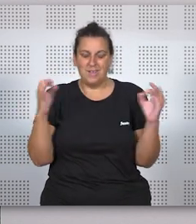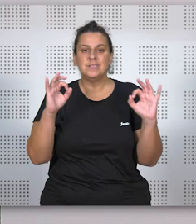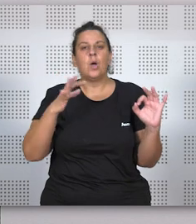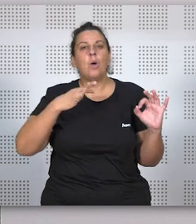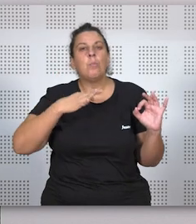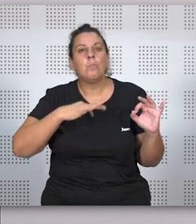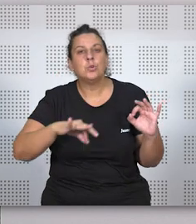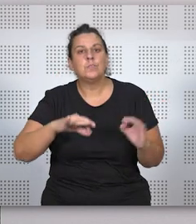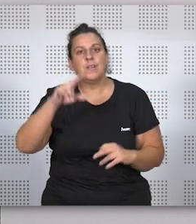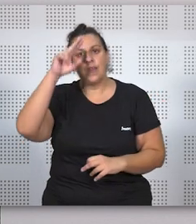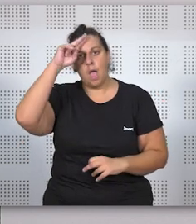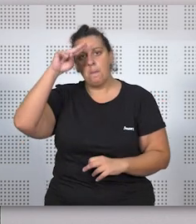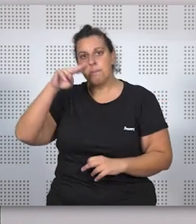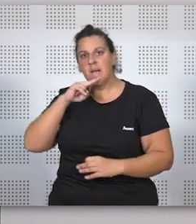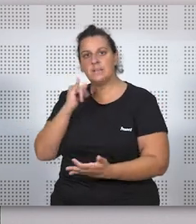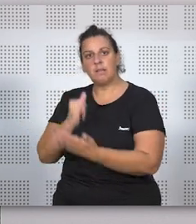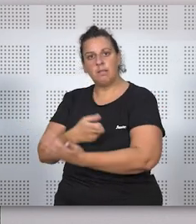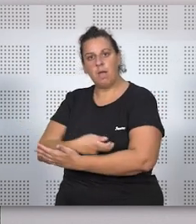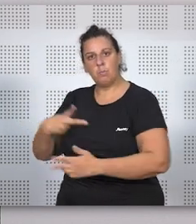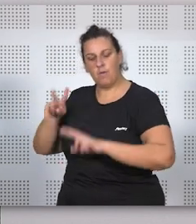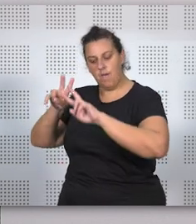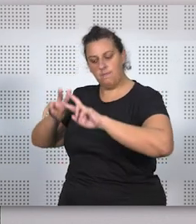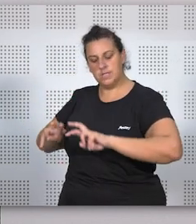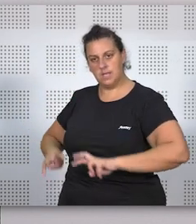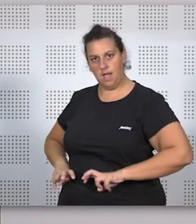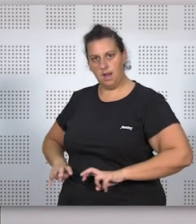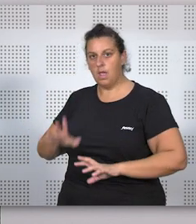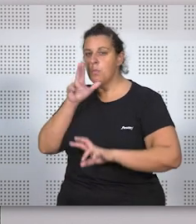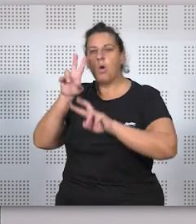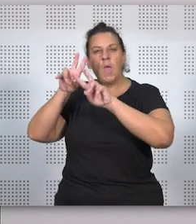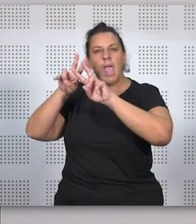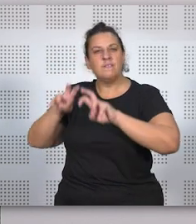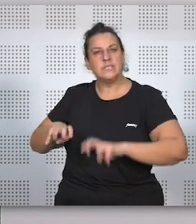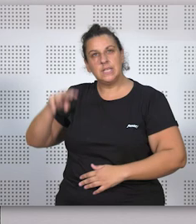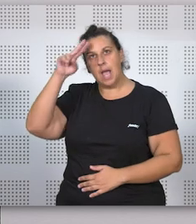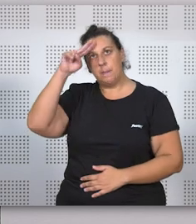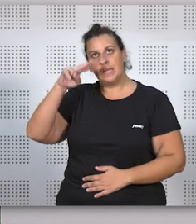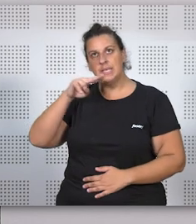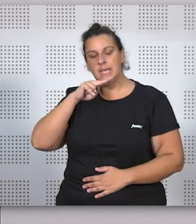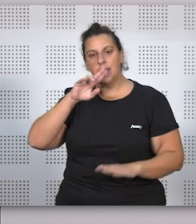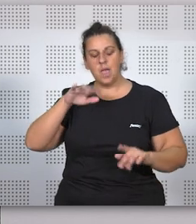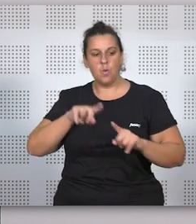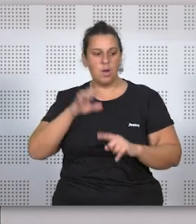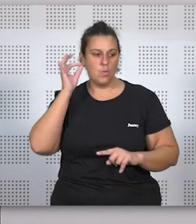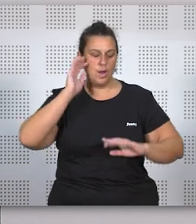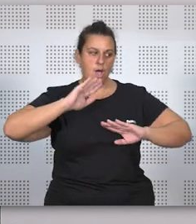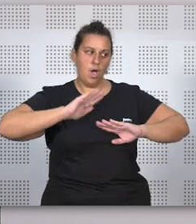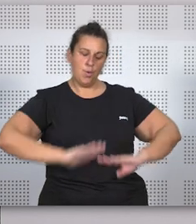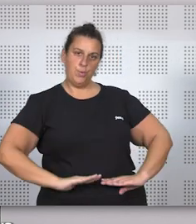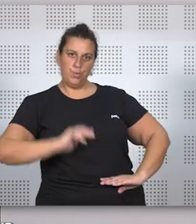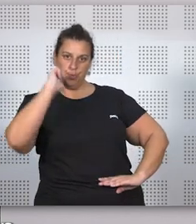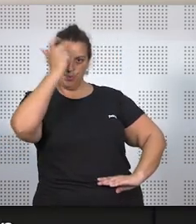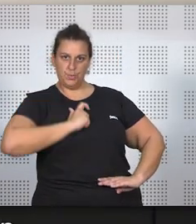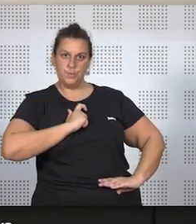es la posibilidad de investigar la paternidad, porque lo de la investigación de la paternidad, eso va a aliviar a muchísimas mujeres.